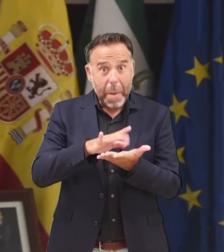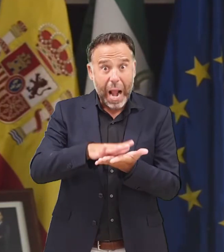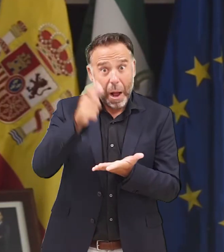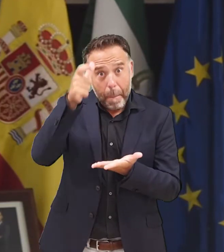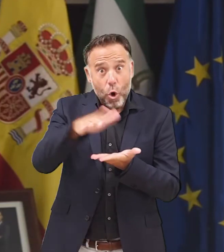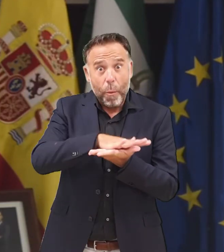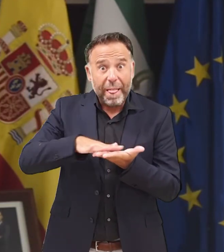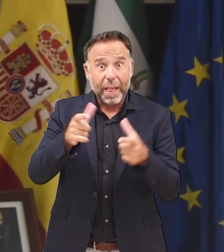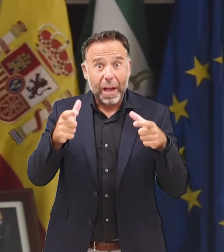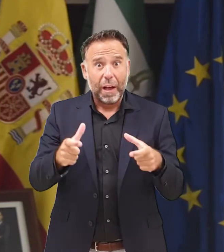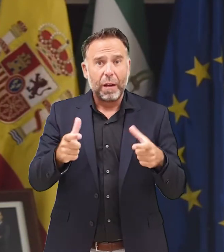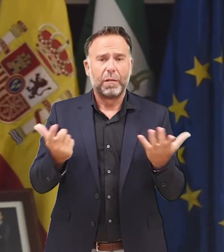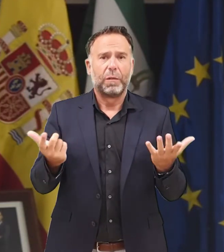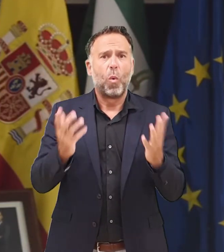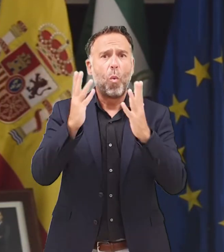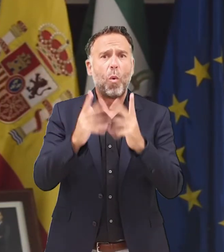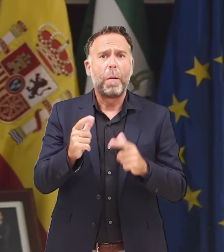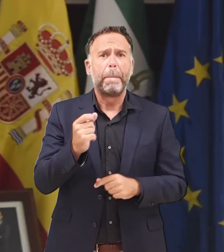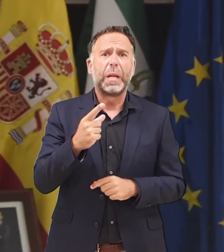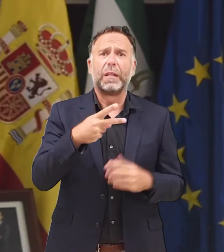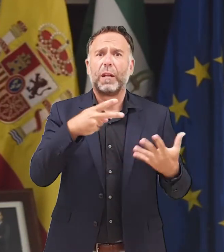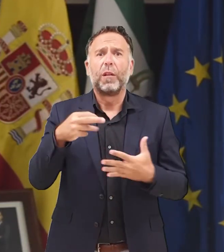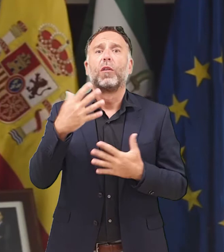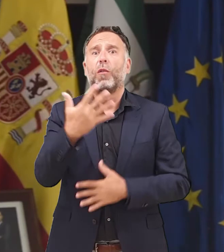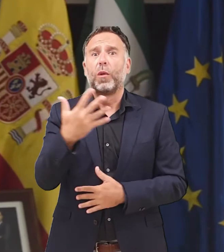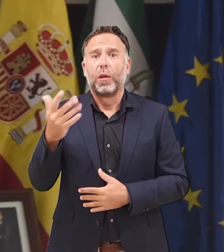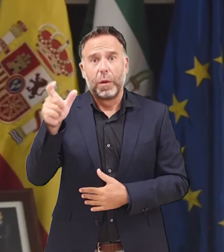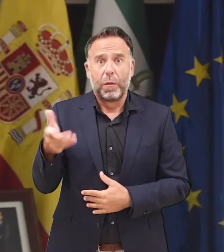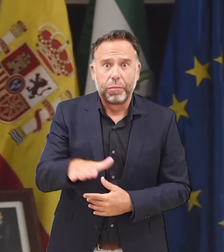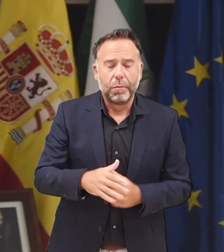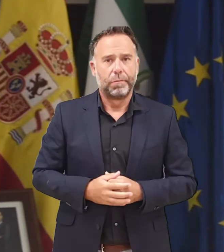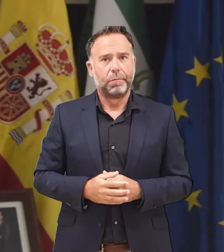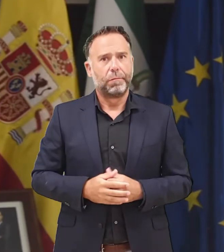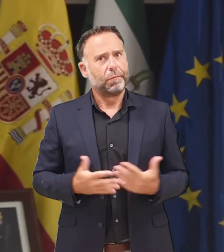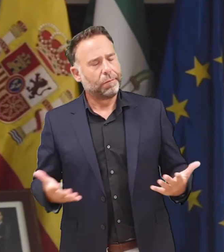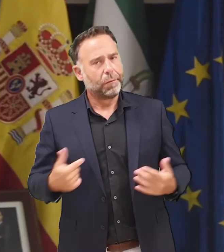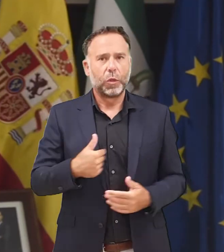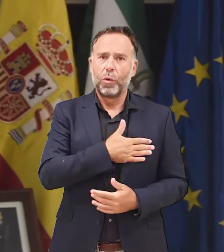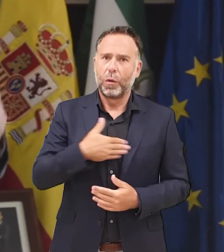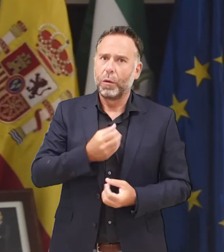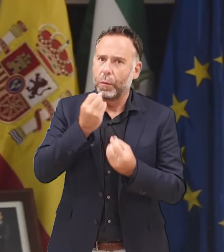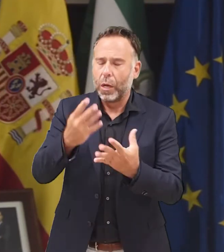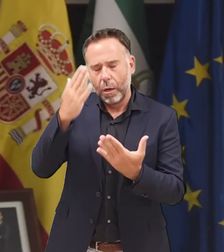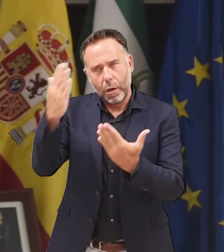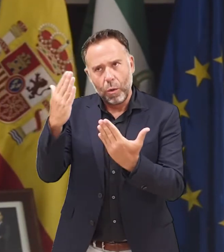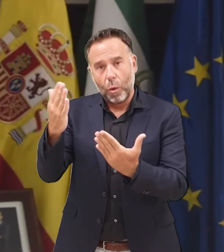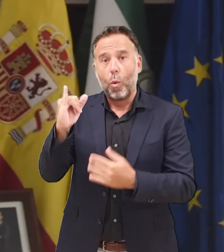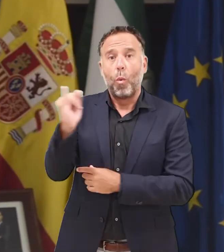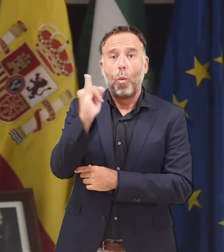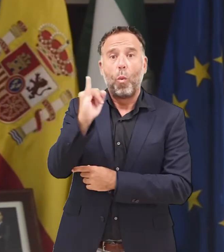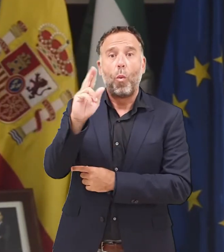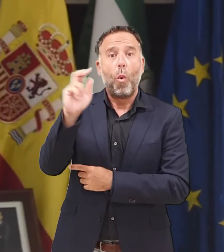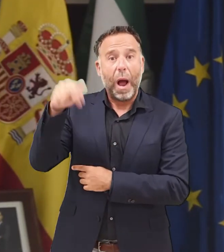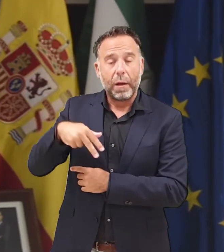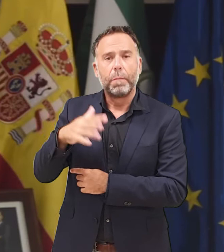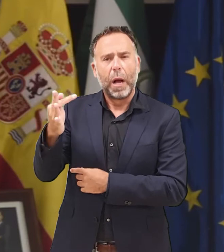Málaga, las últimas estadísticas son 1.755 fallecidos. Yo quiero expresar, en el recuerdo de Juan Guerrero, mi más